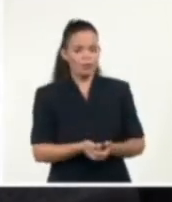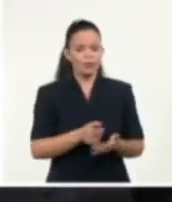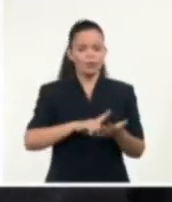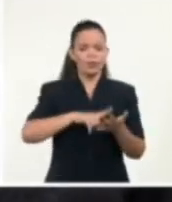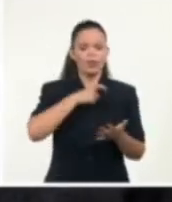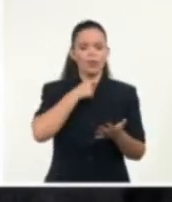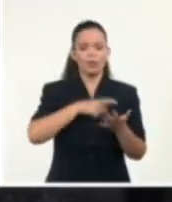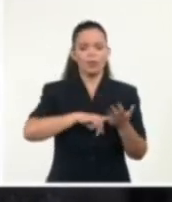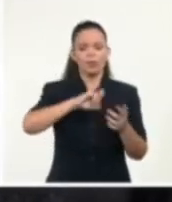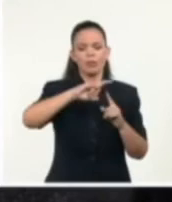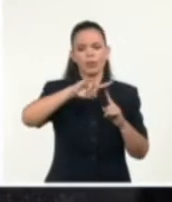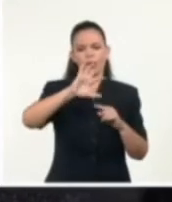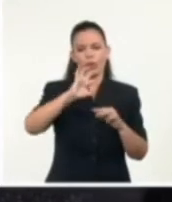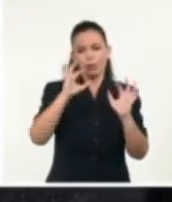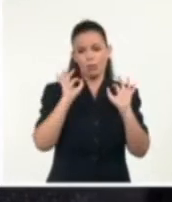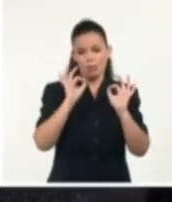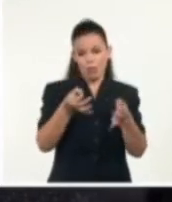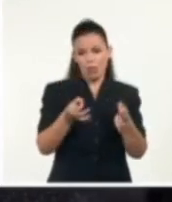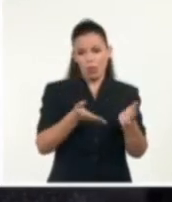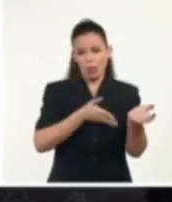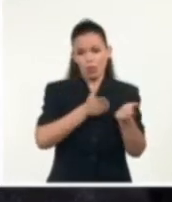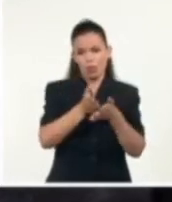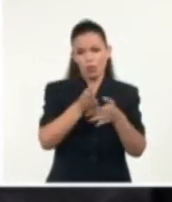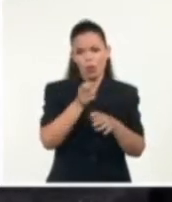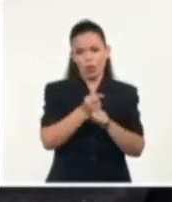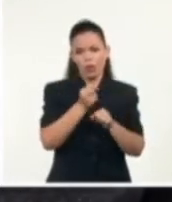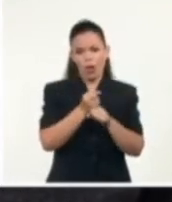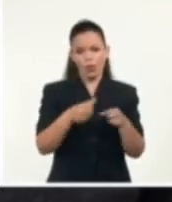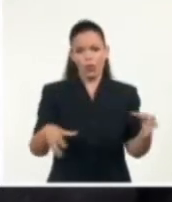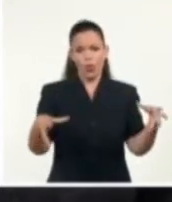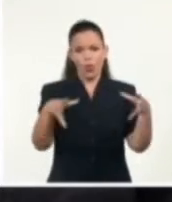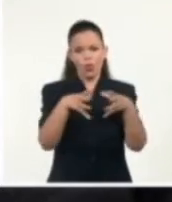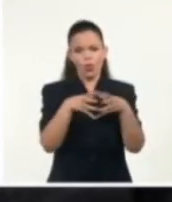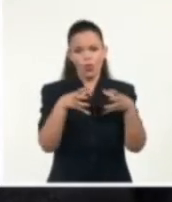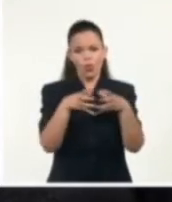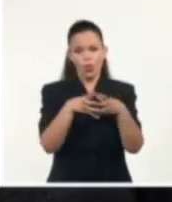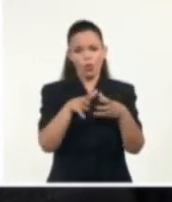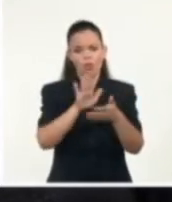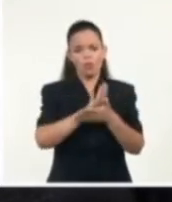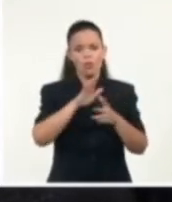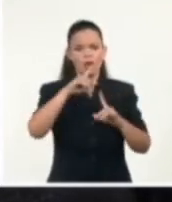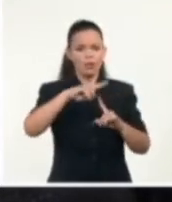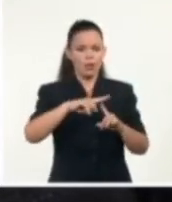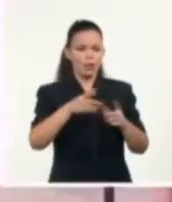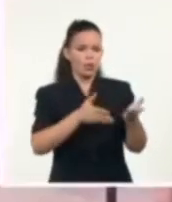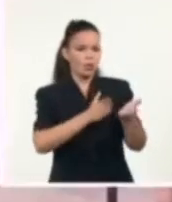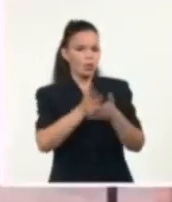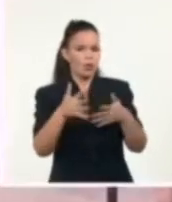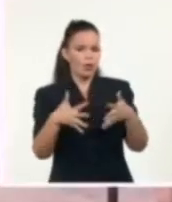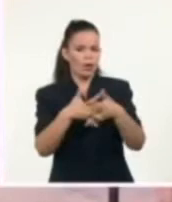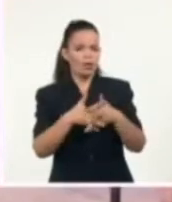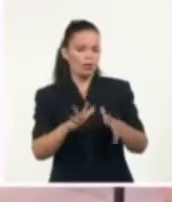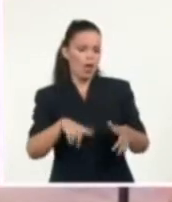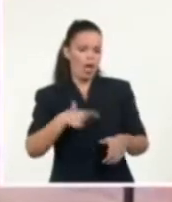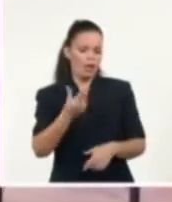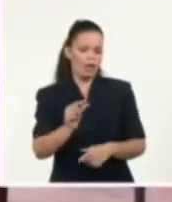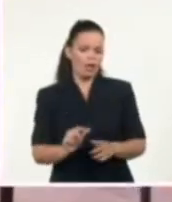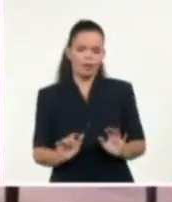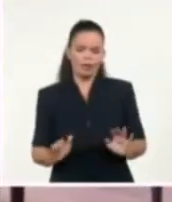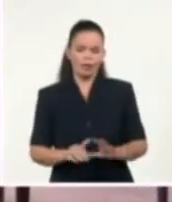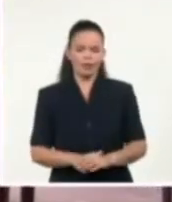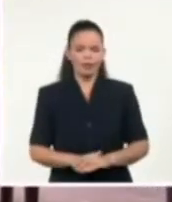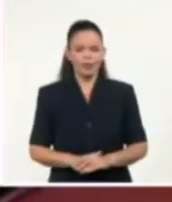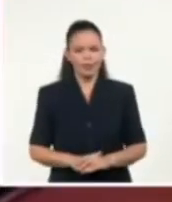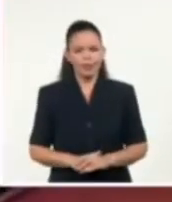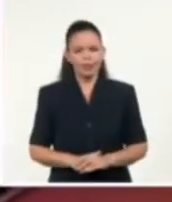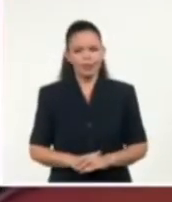el mismo que trabaja con la Orquesta de Matanzas y es el que ha hecho la relación con la Orquesta de Matanzas. Con la interpretación de